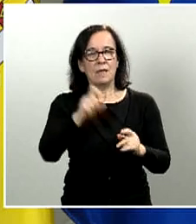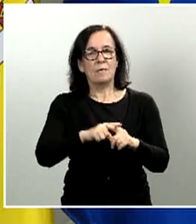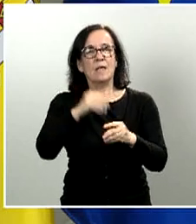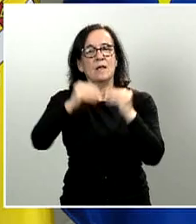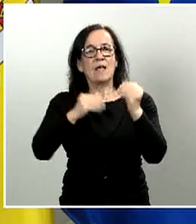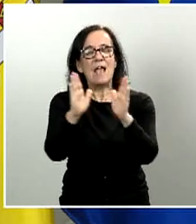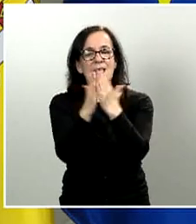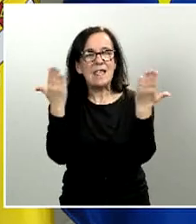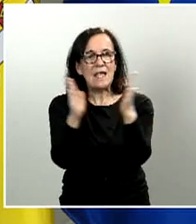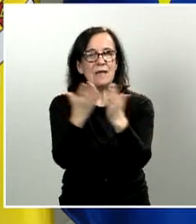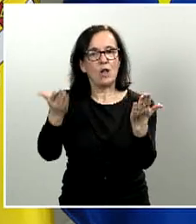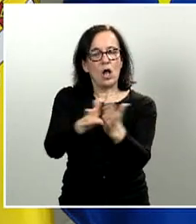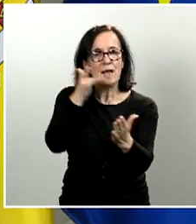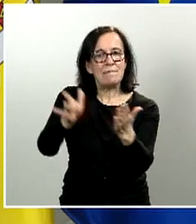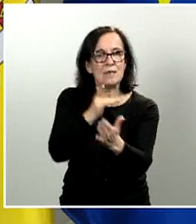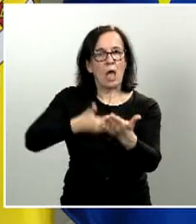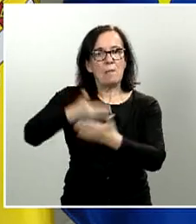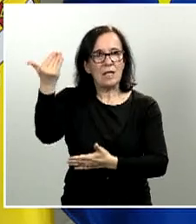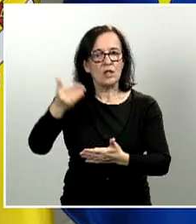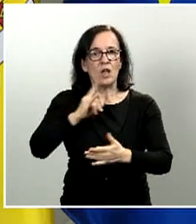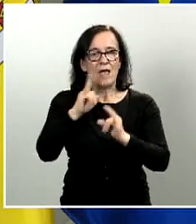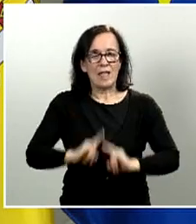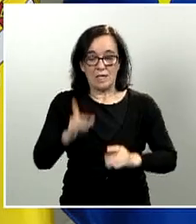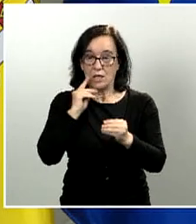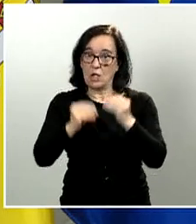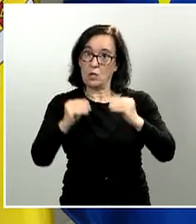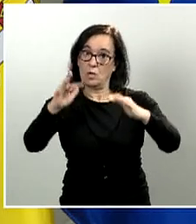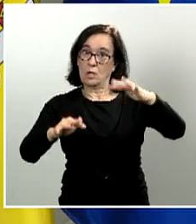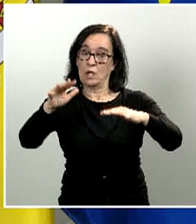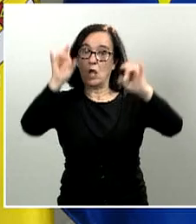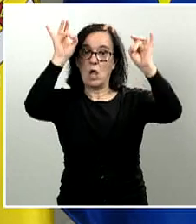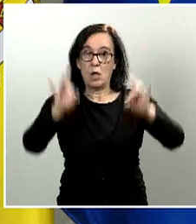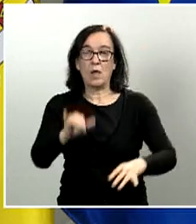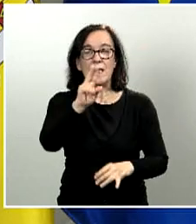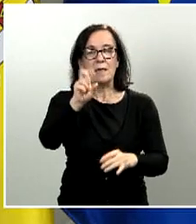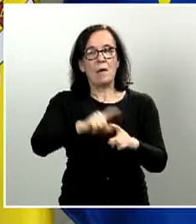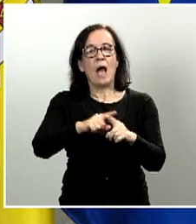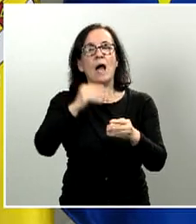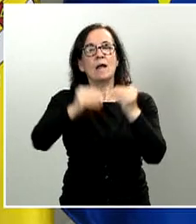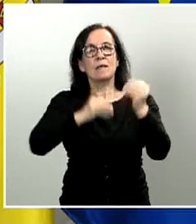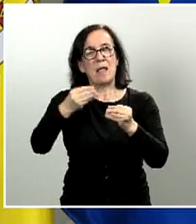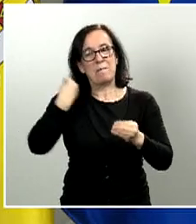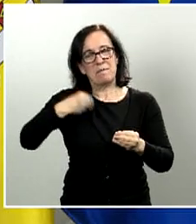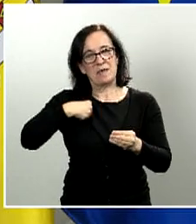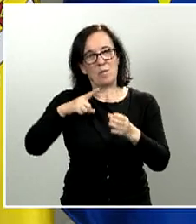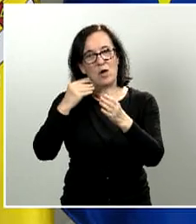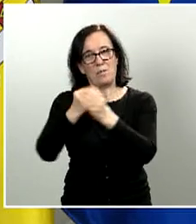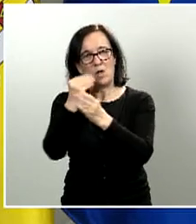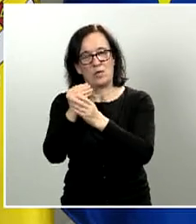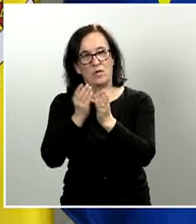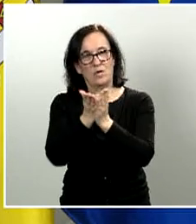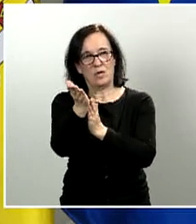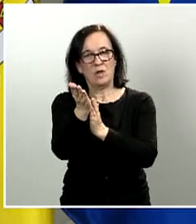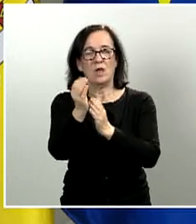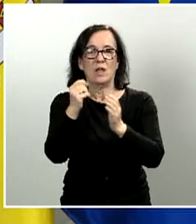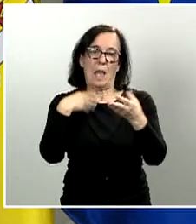revistas y periódicos electrónicos, equiparándolo con el IVA aplicable a estos mismos productos en su vertiente o en su versión en